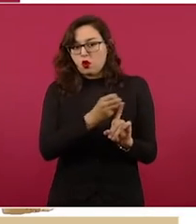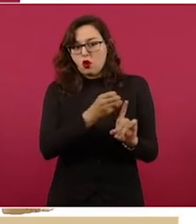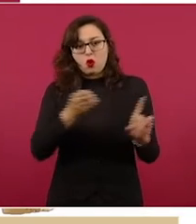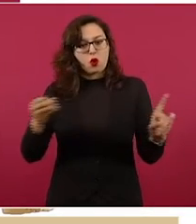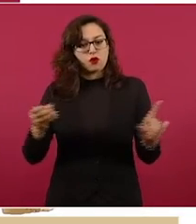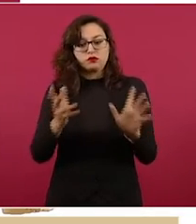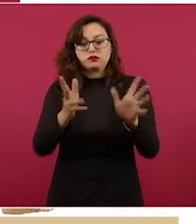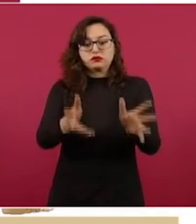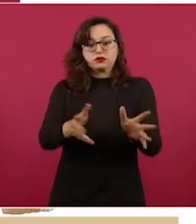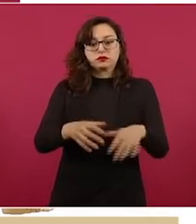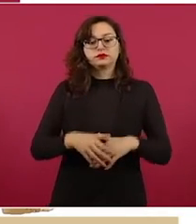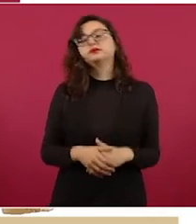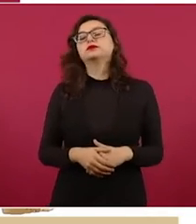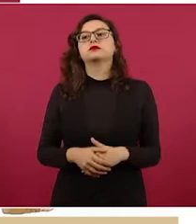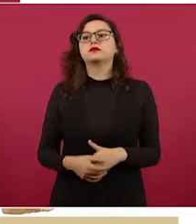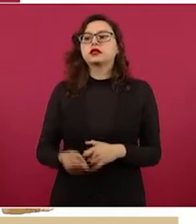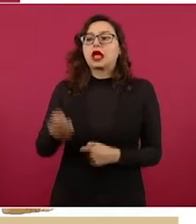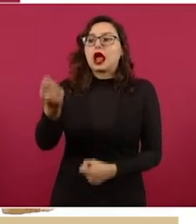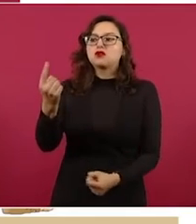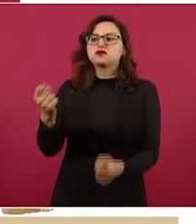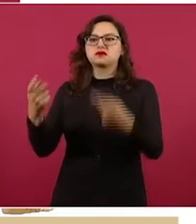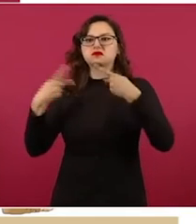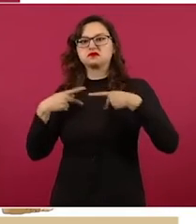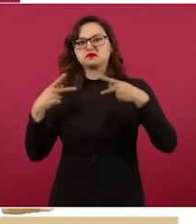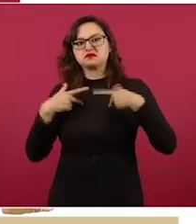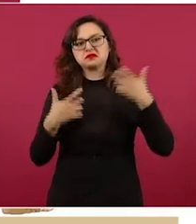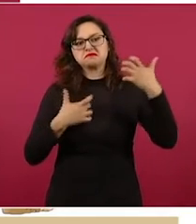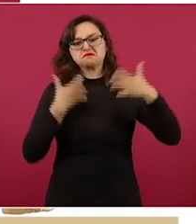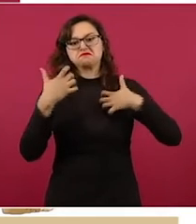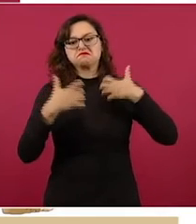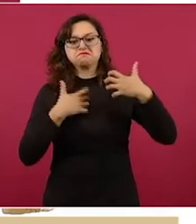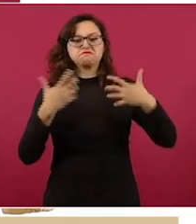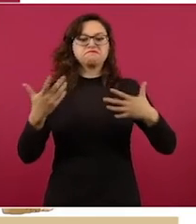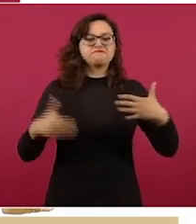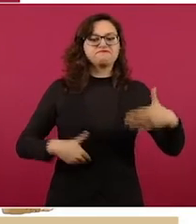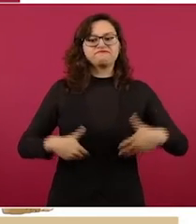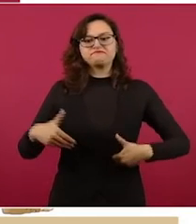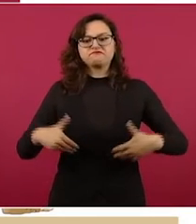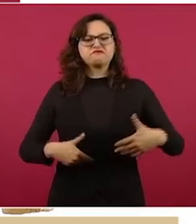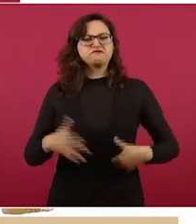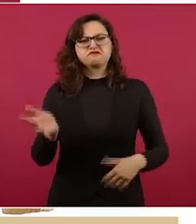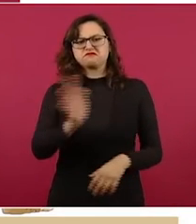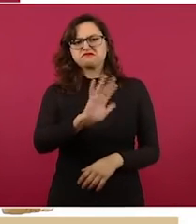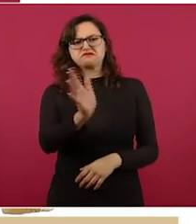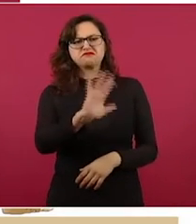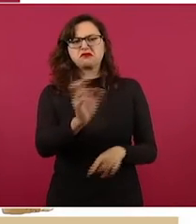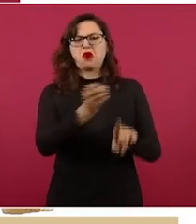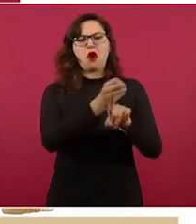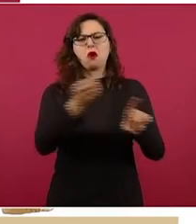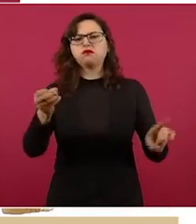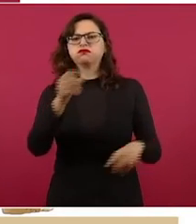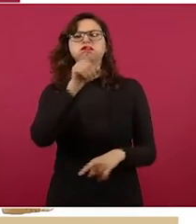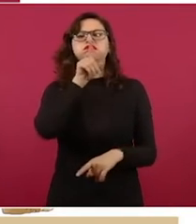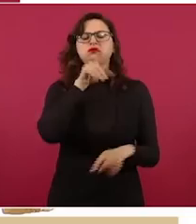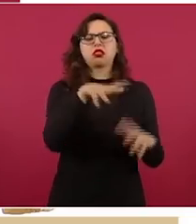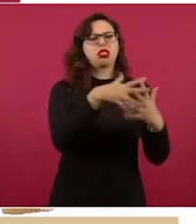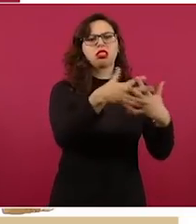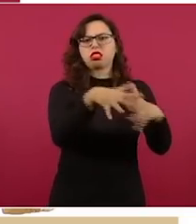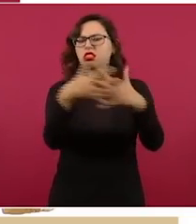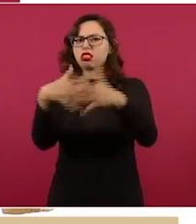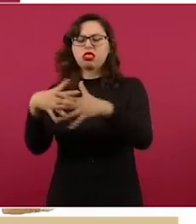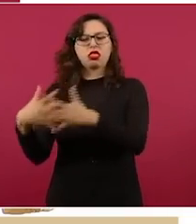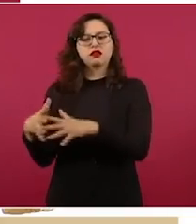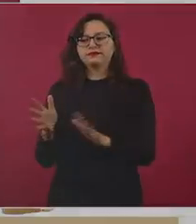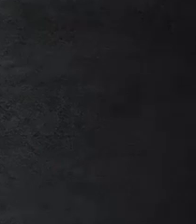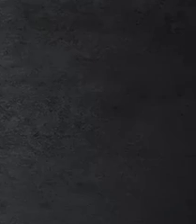algunos pequeños grupos sociales sobre la posibilidad de saltarnos esta lógica técnica, fuimos